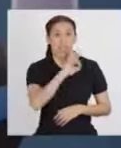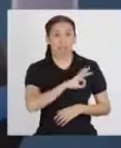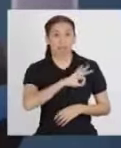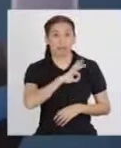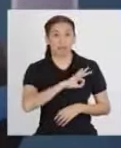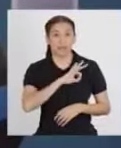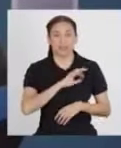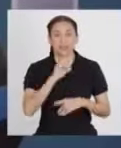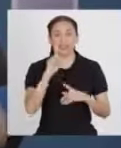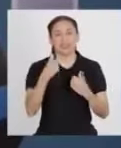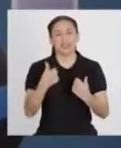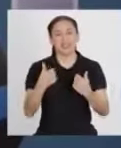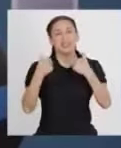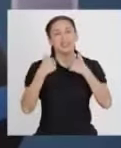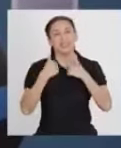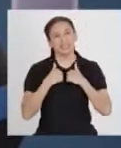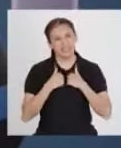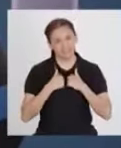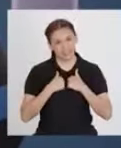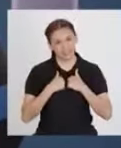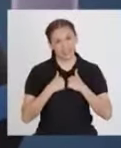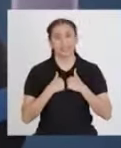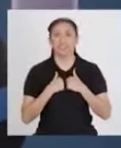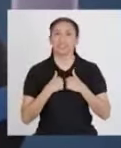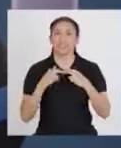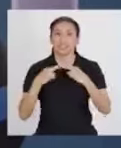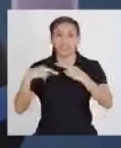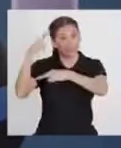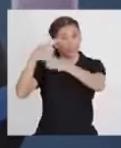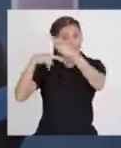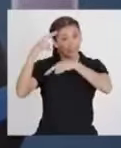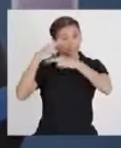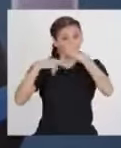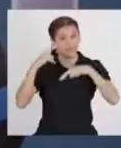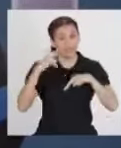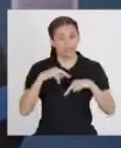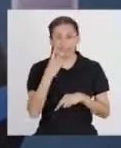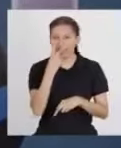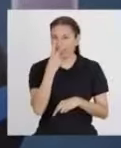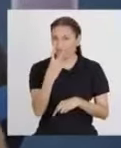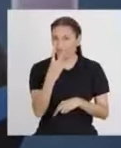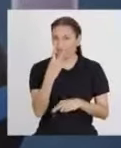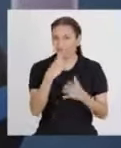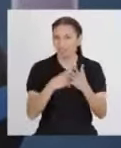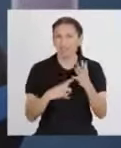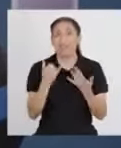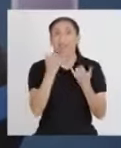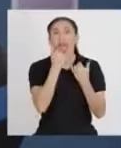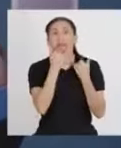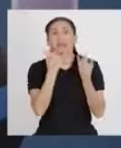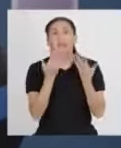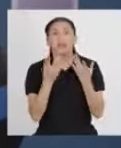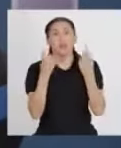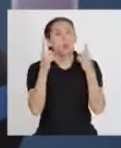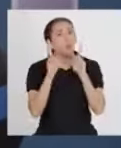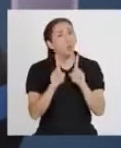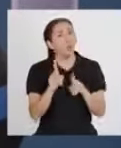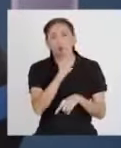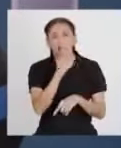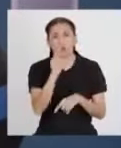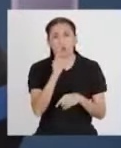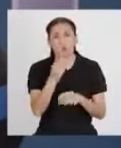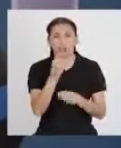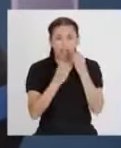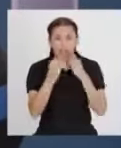Aprovechemos para tomar un descanso y al regresar veremos qué ocurre cuando no